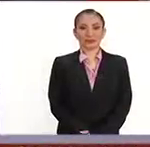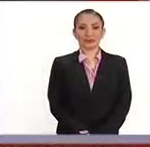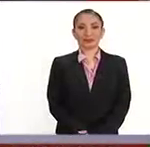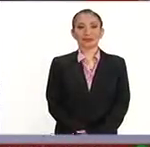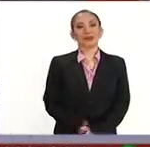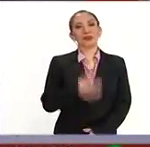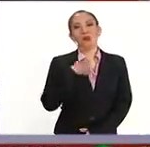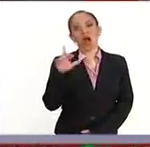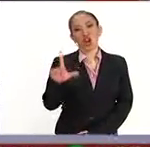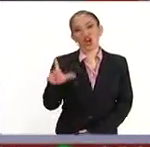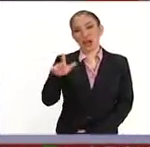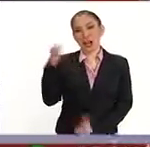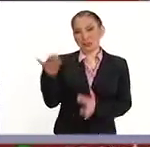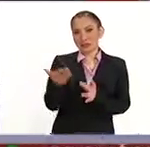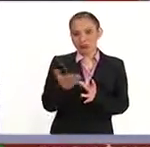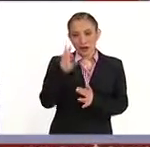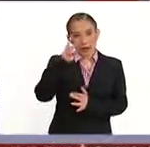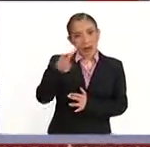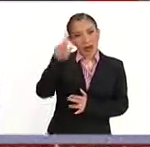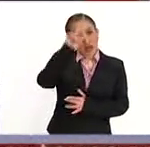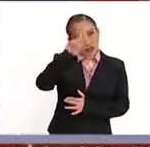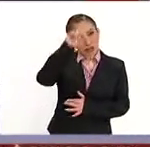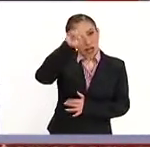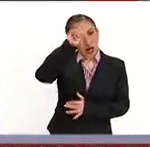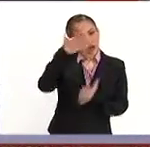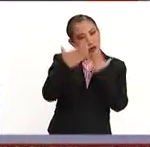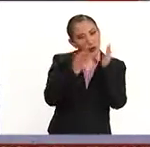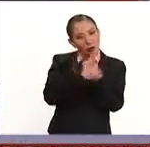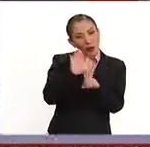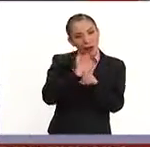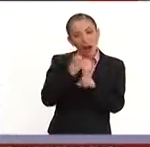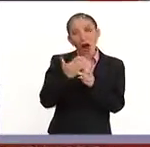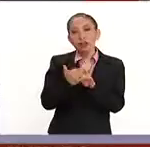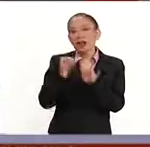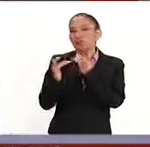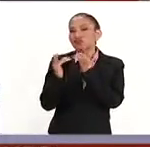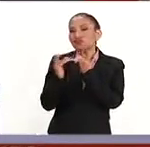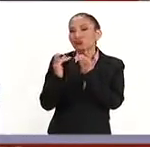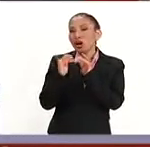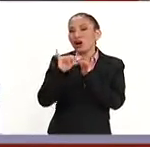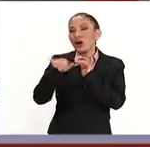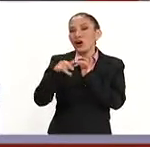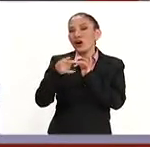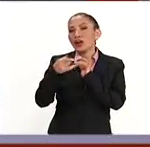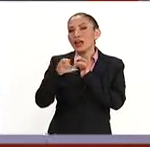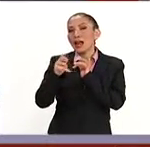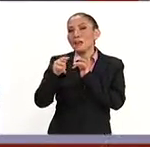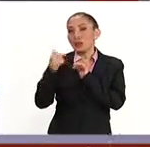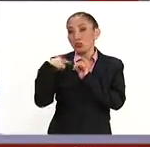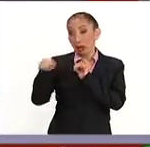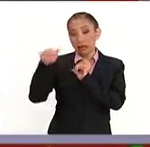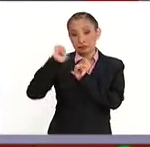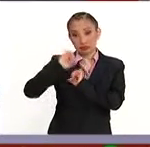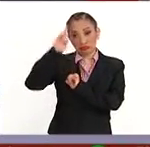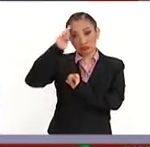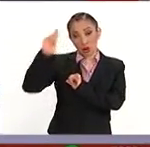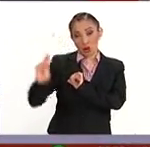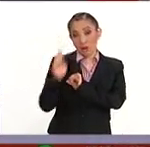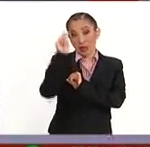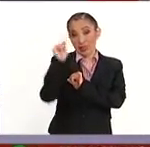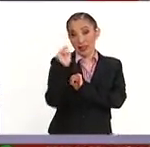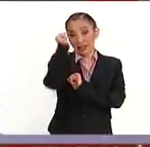Bueno, lunes en nuestra sección de orientación vocacional nos vamos a comunicar con Jaime Alberto González, el rector de la Universidad